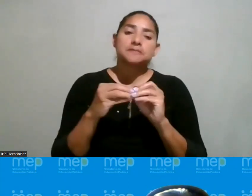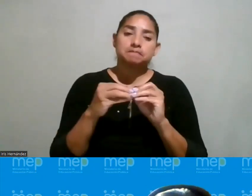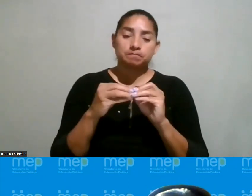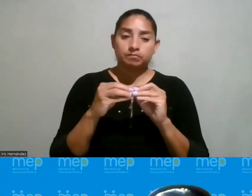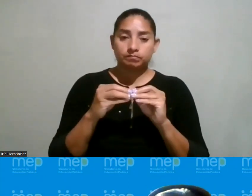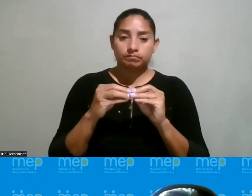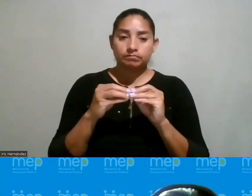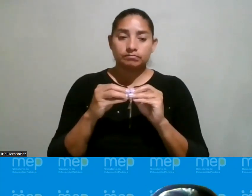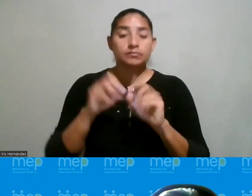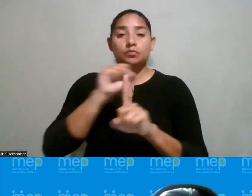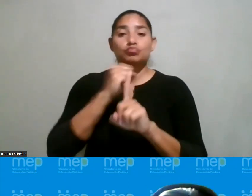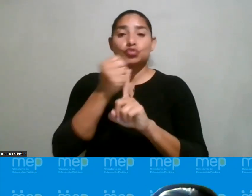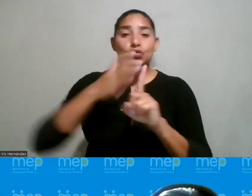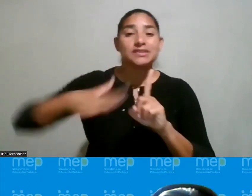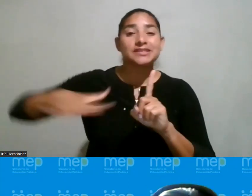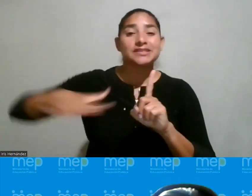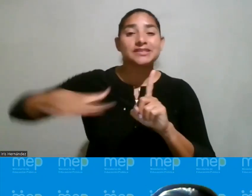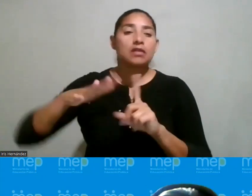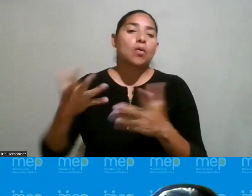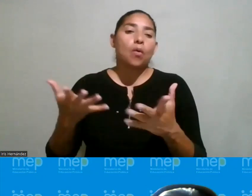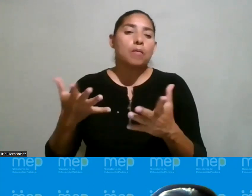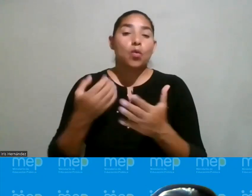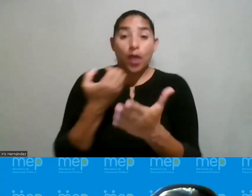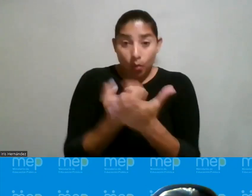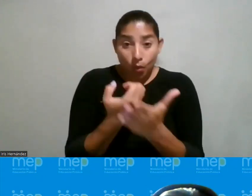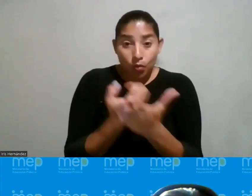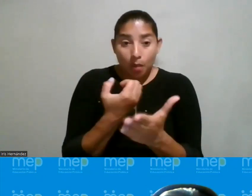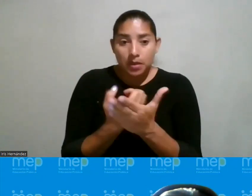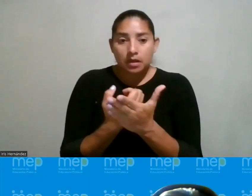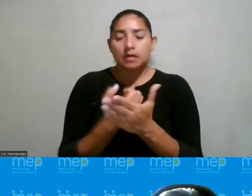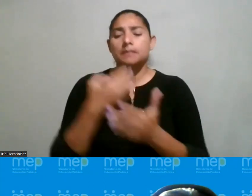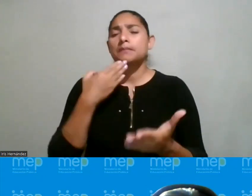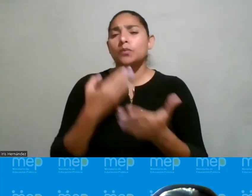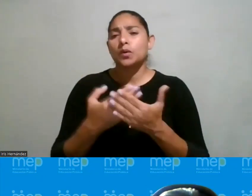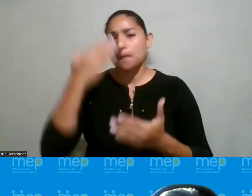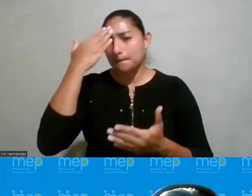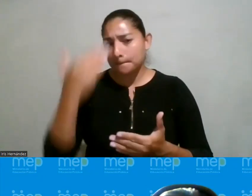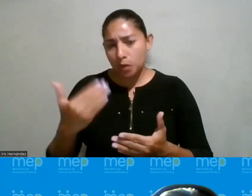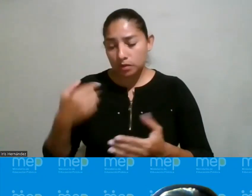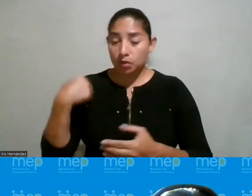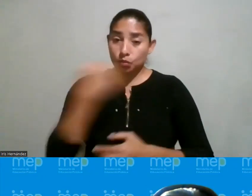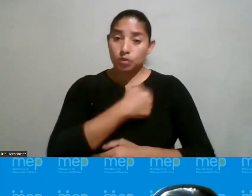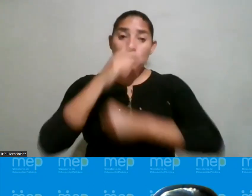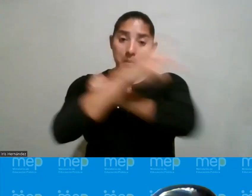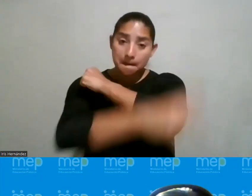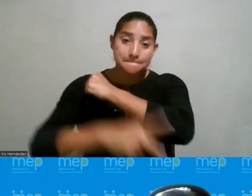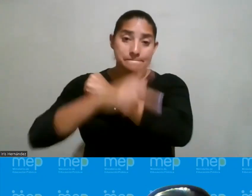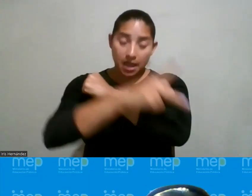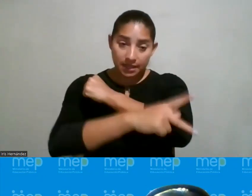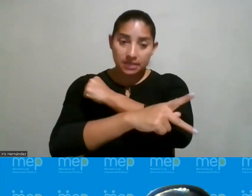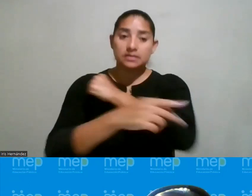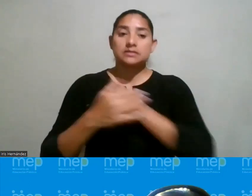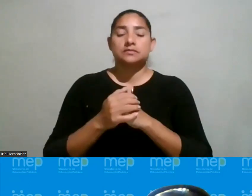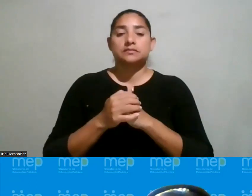más social digamos o más económica bueno porque es que si vemos en nuestro país y